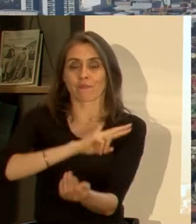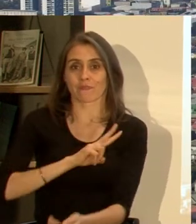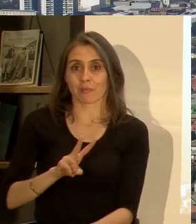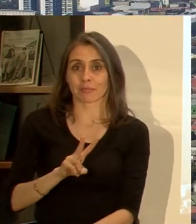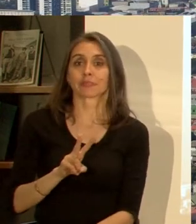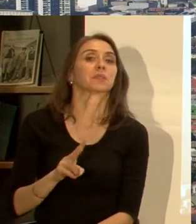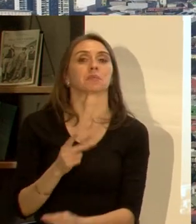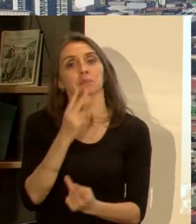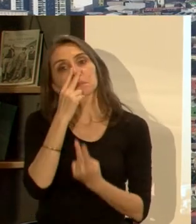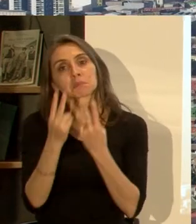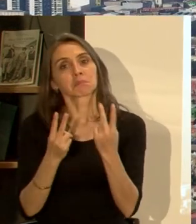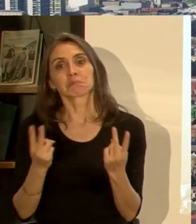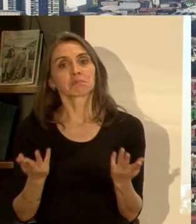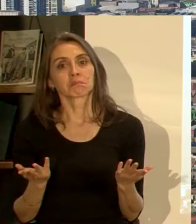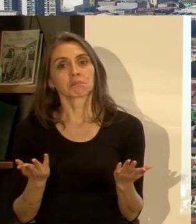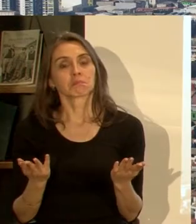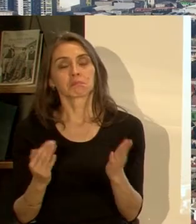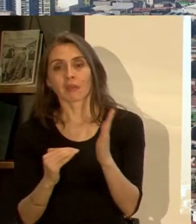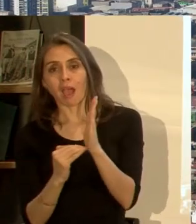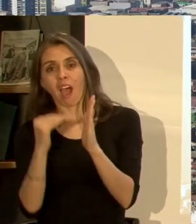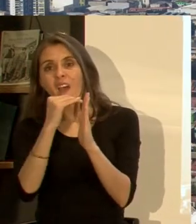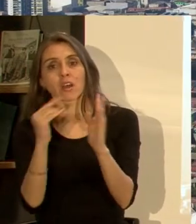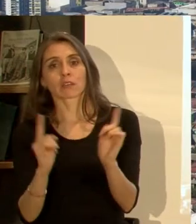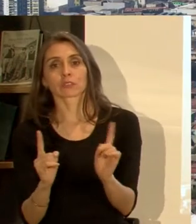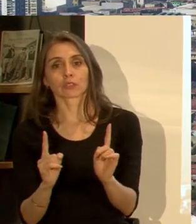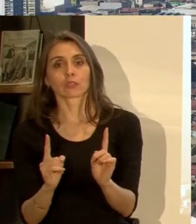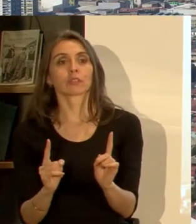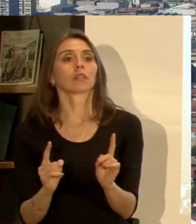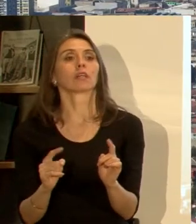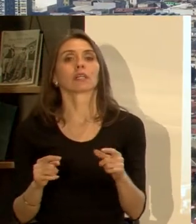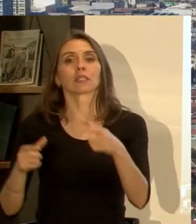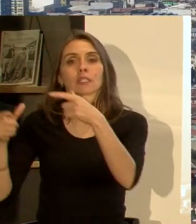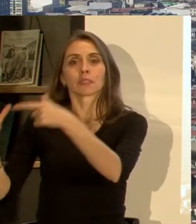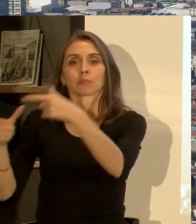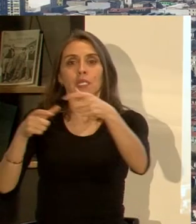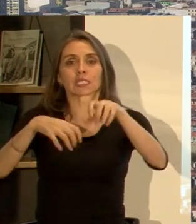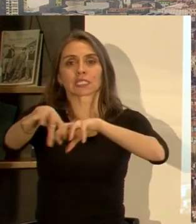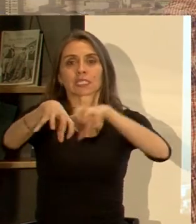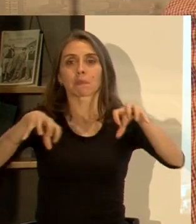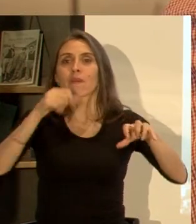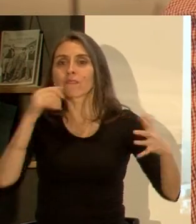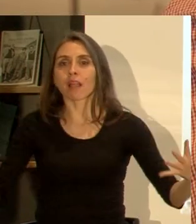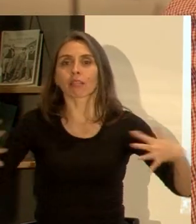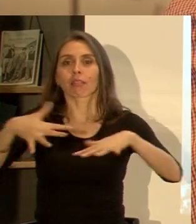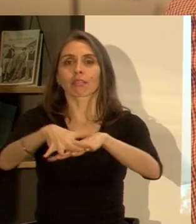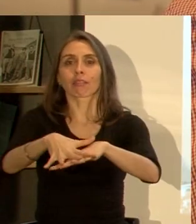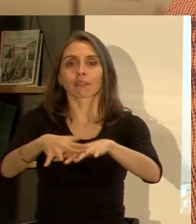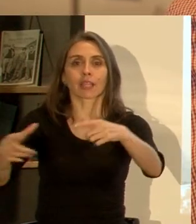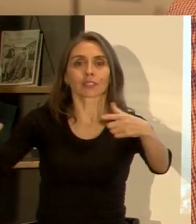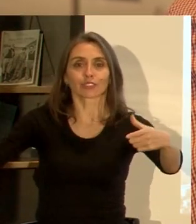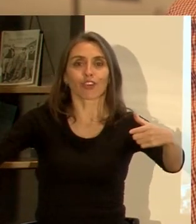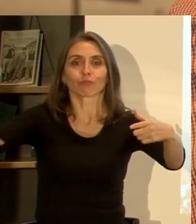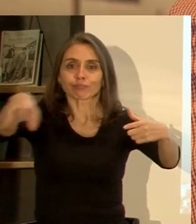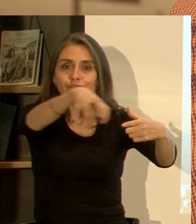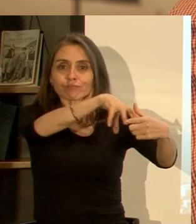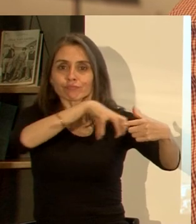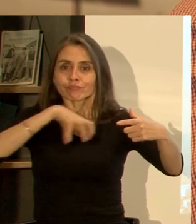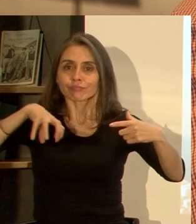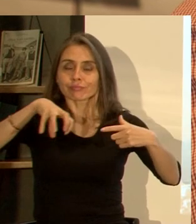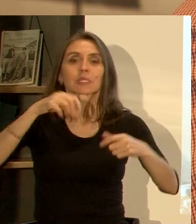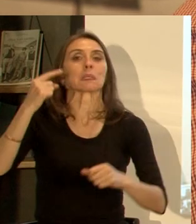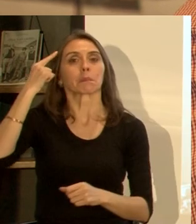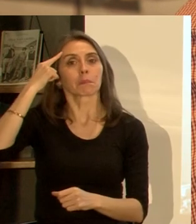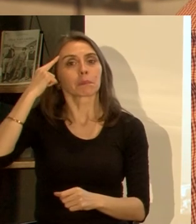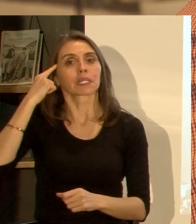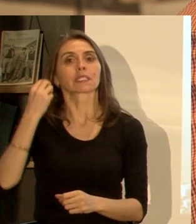visto que no ha habido en el avance lo que falta es esta integración territorial y por otro lado lo que falta también es entender un poco la